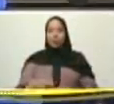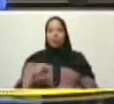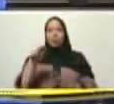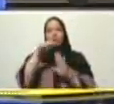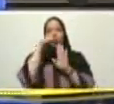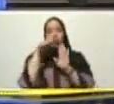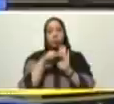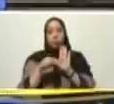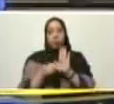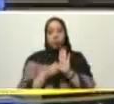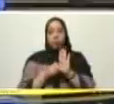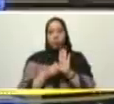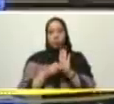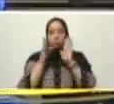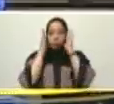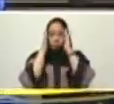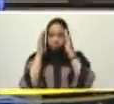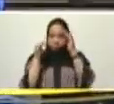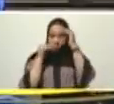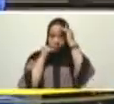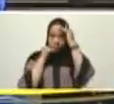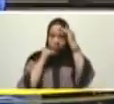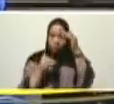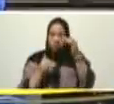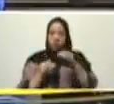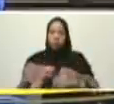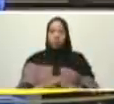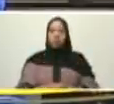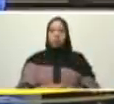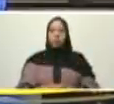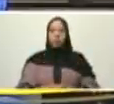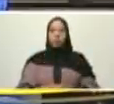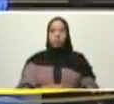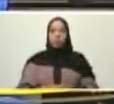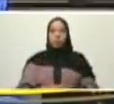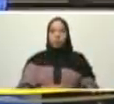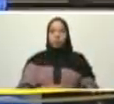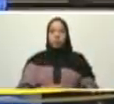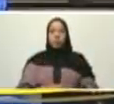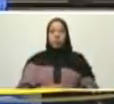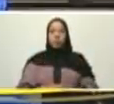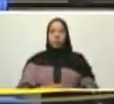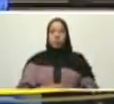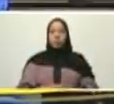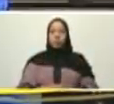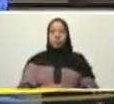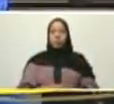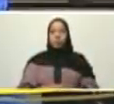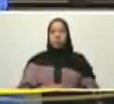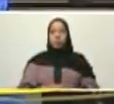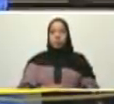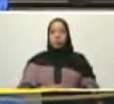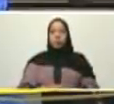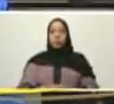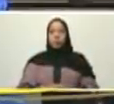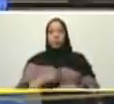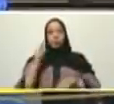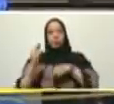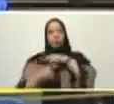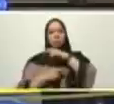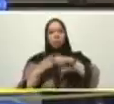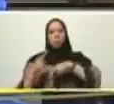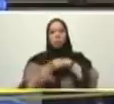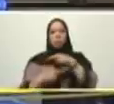atención Luis José Marcano ordeno revolucionar el vértice